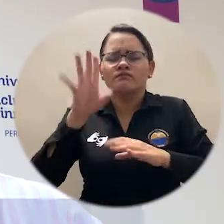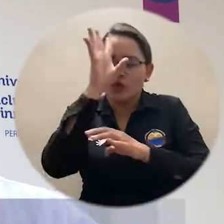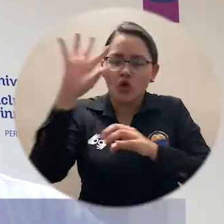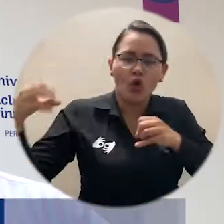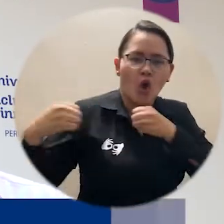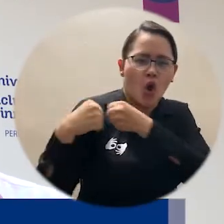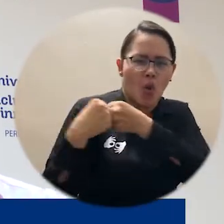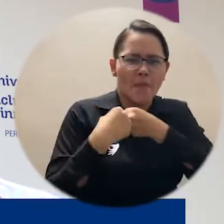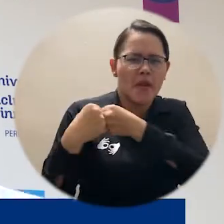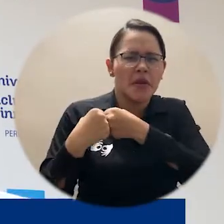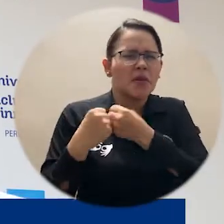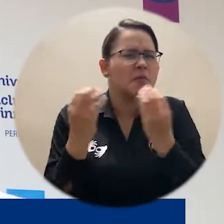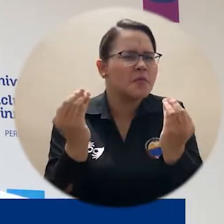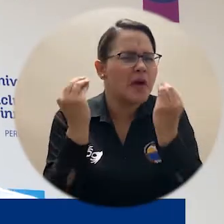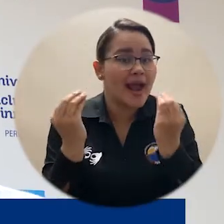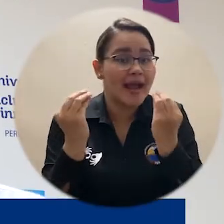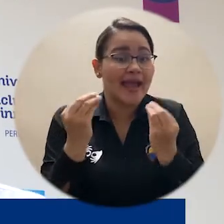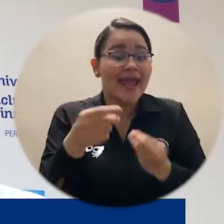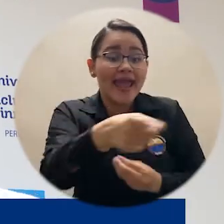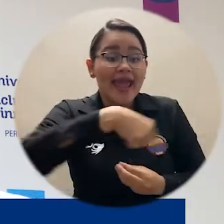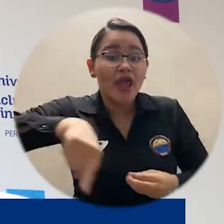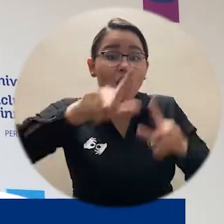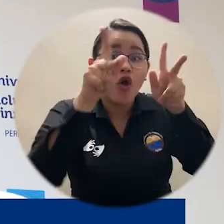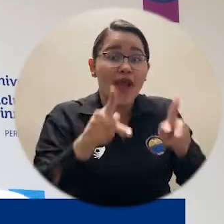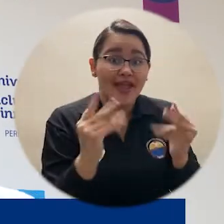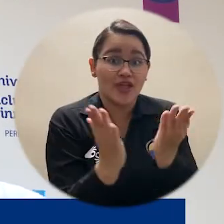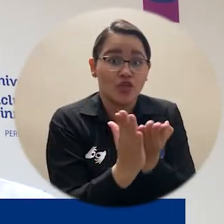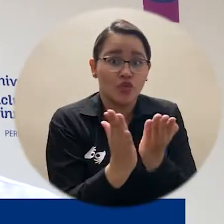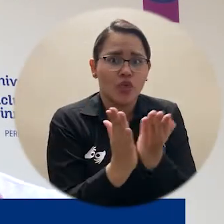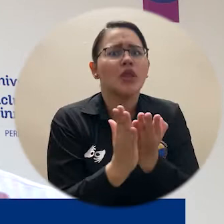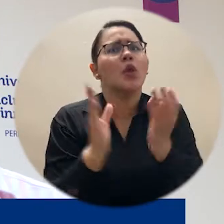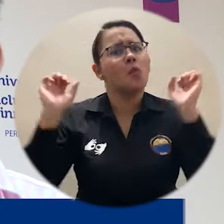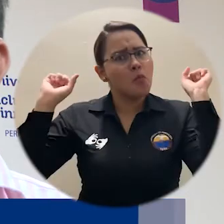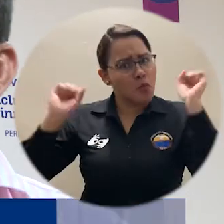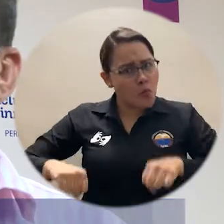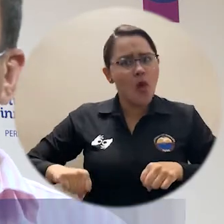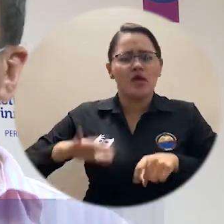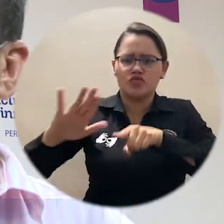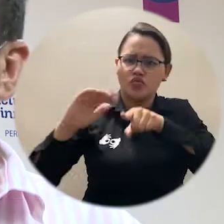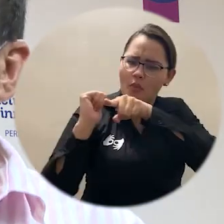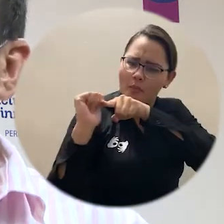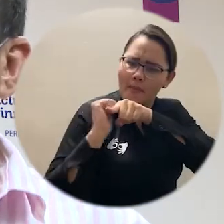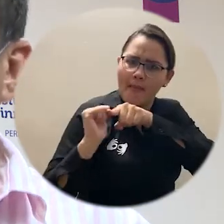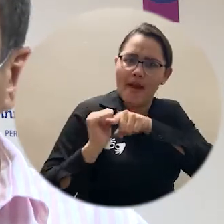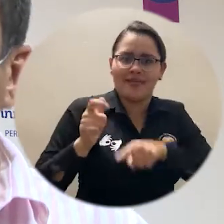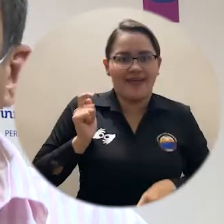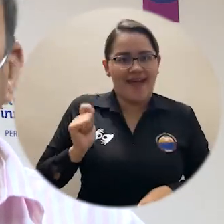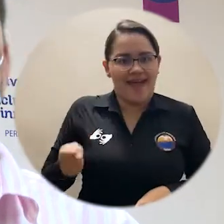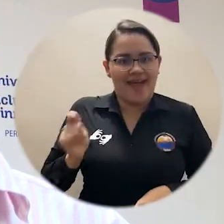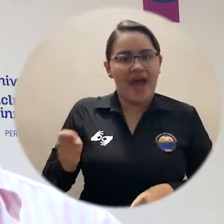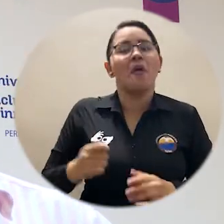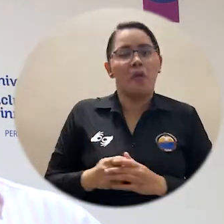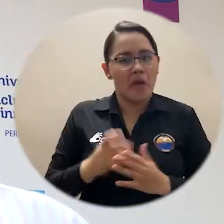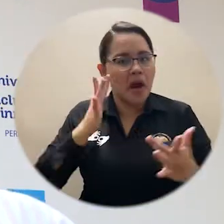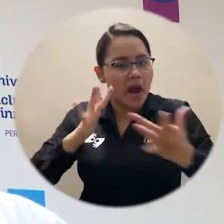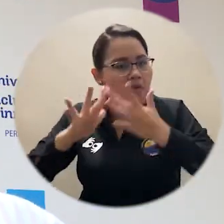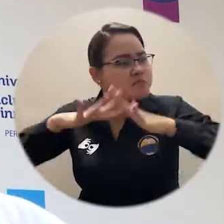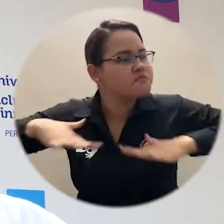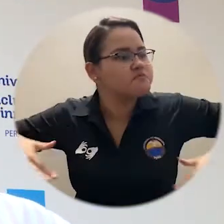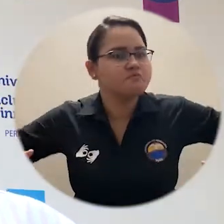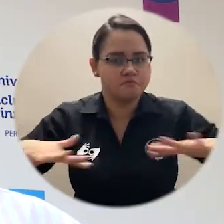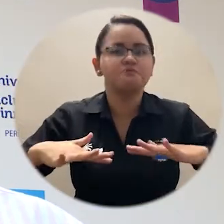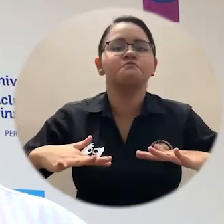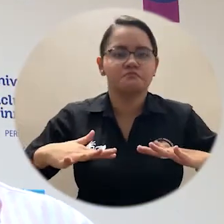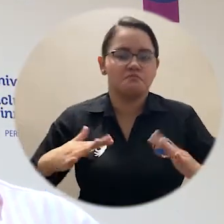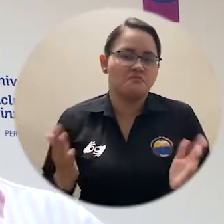vamos a hacer es beneficiar a varios estudiantes para que hagan su publicatura, sus prácticas en la Asamblea del Departamento del Magdalena, para que les sea un poco más